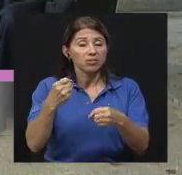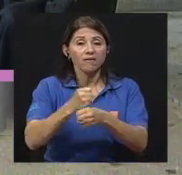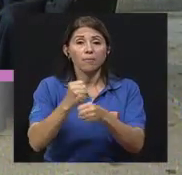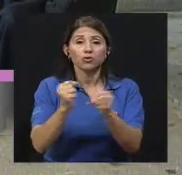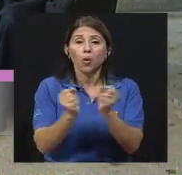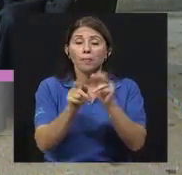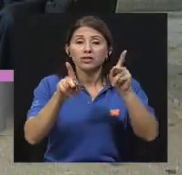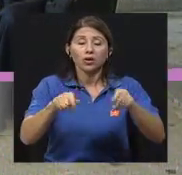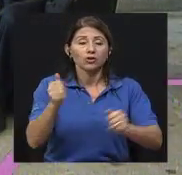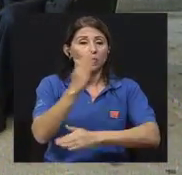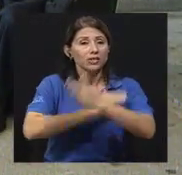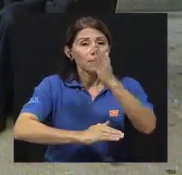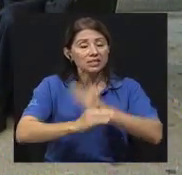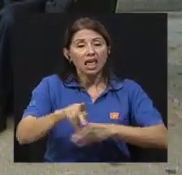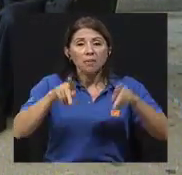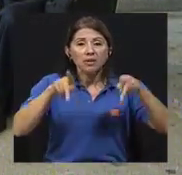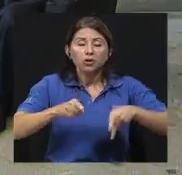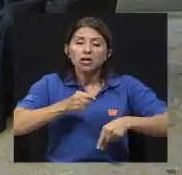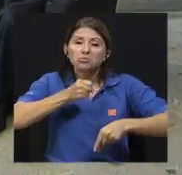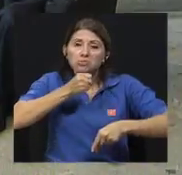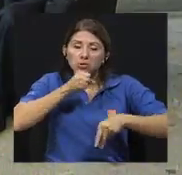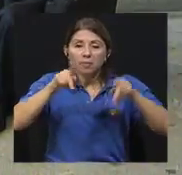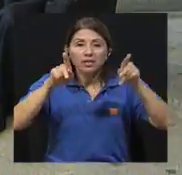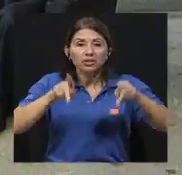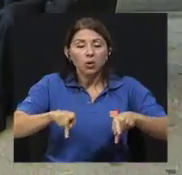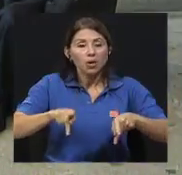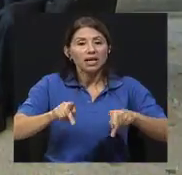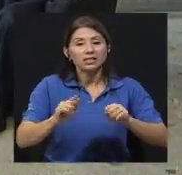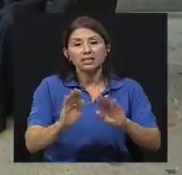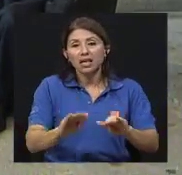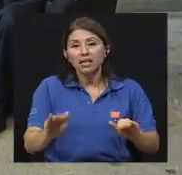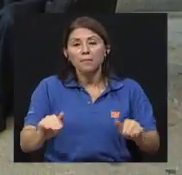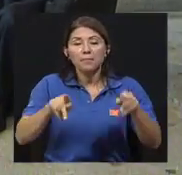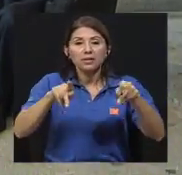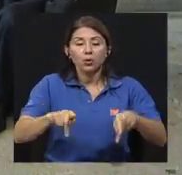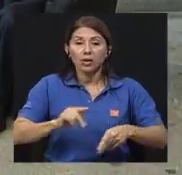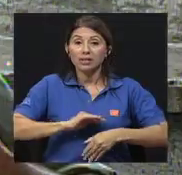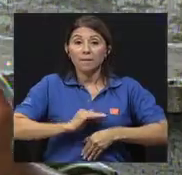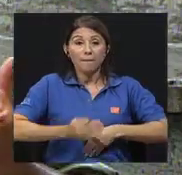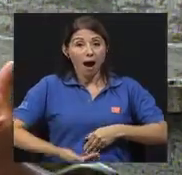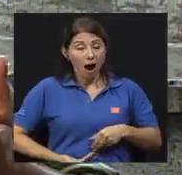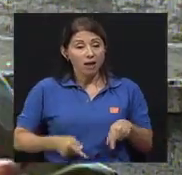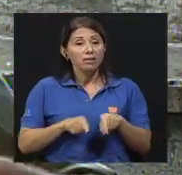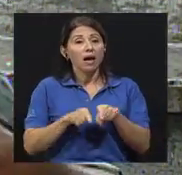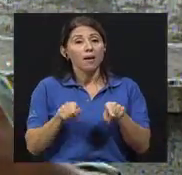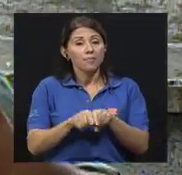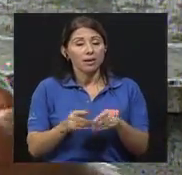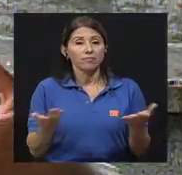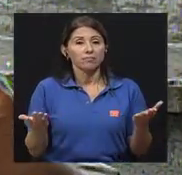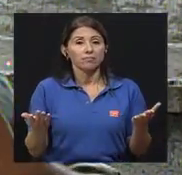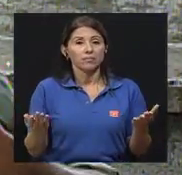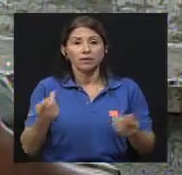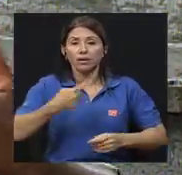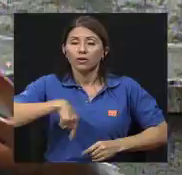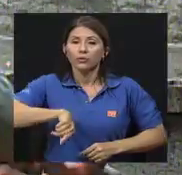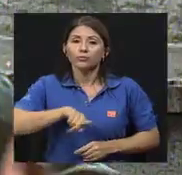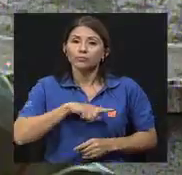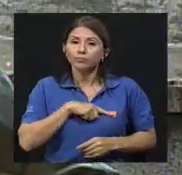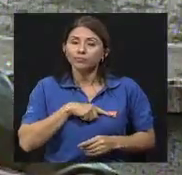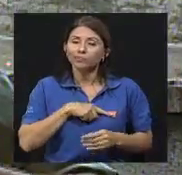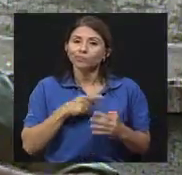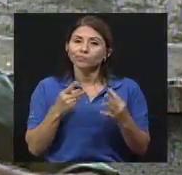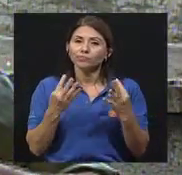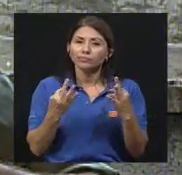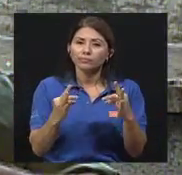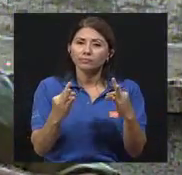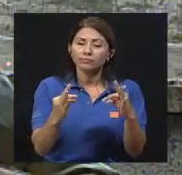personas adultas mayores, con embarazadas. Con embarazadas también. Este, en general, nosotros tratamos de,